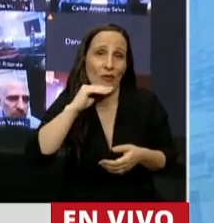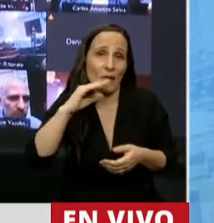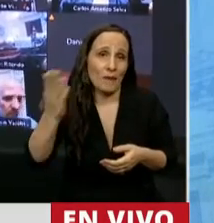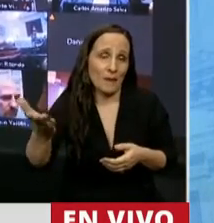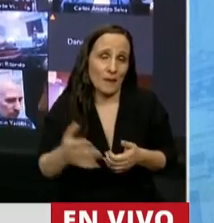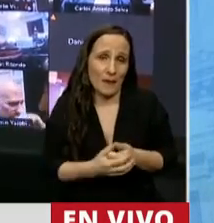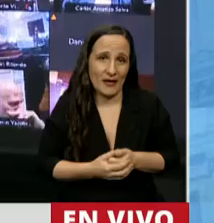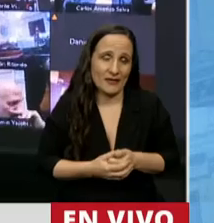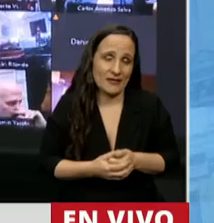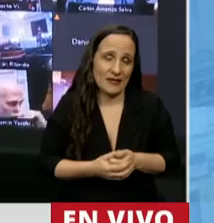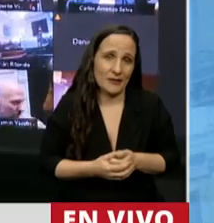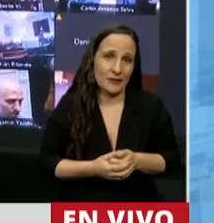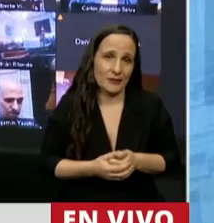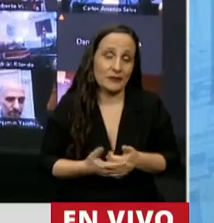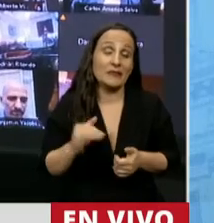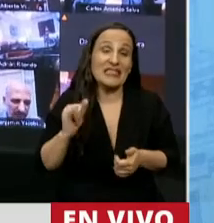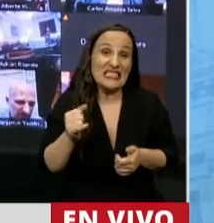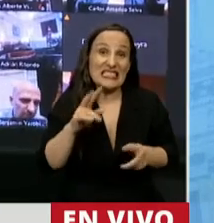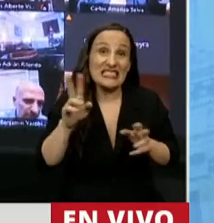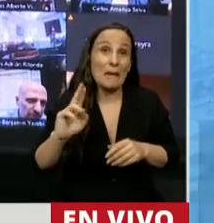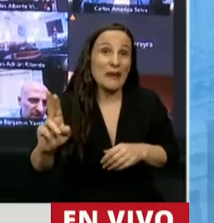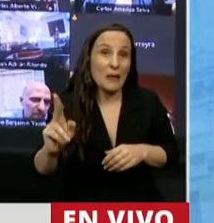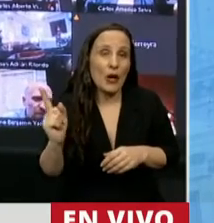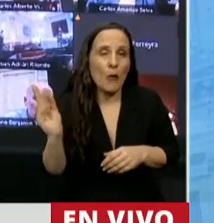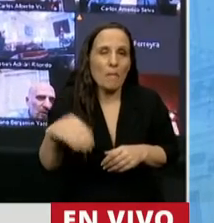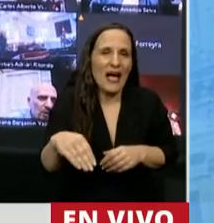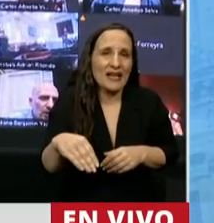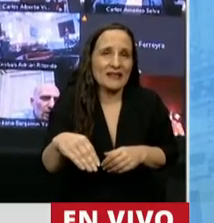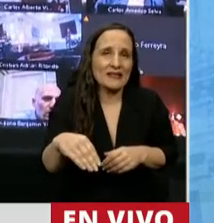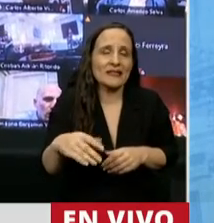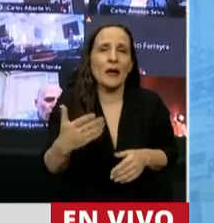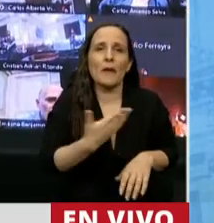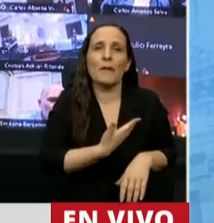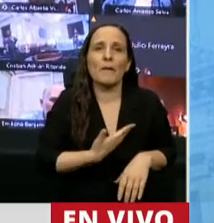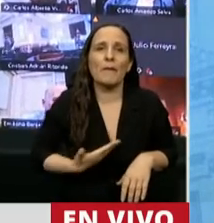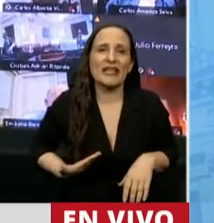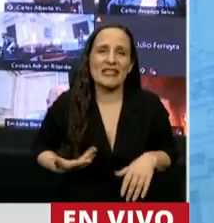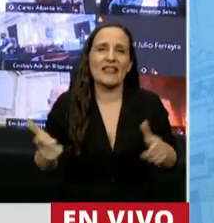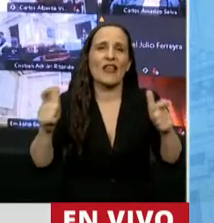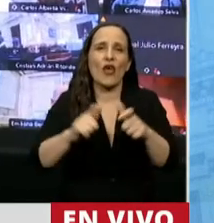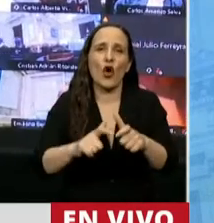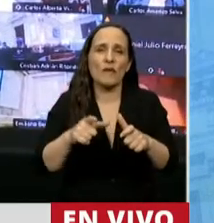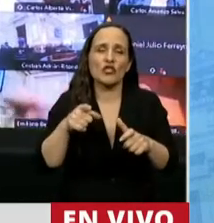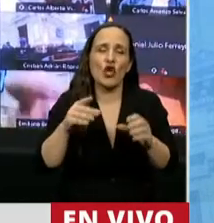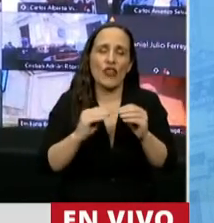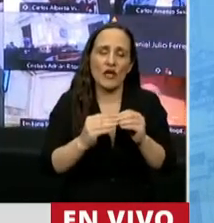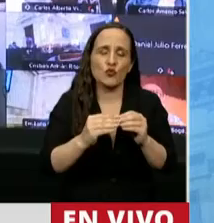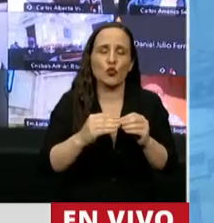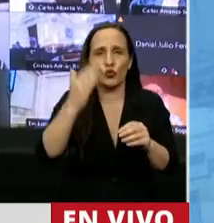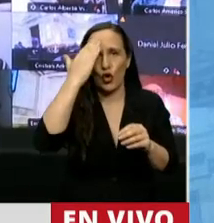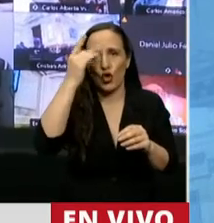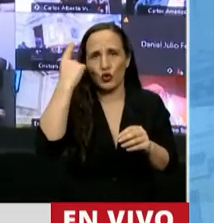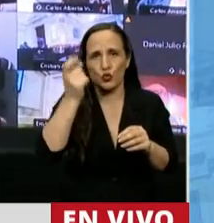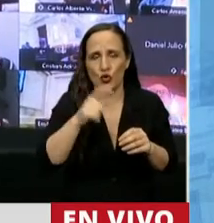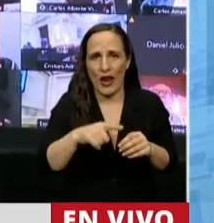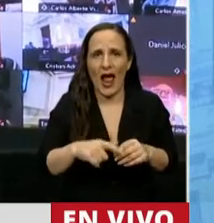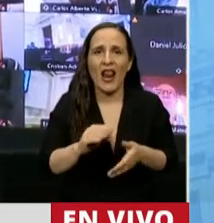Sí voy a sumar en esa cuestión de privilegio al presidente de la Comisión de Asuntos Constitucionales,